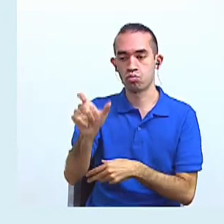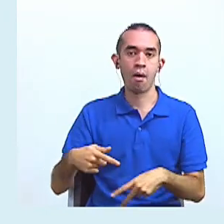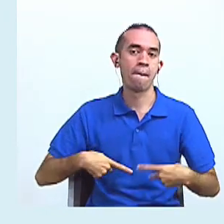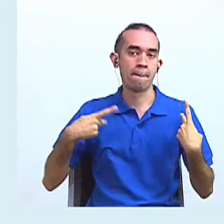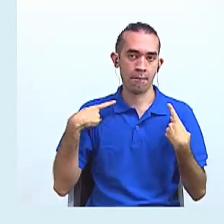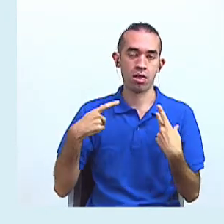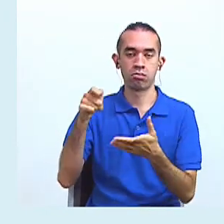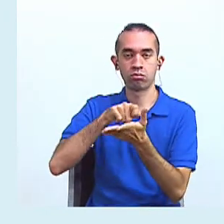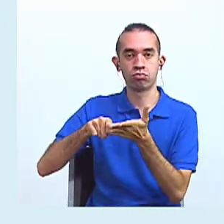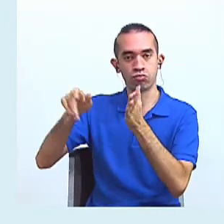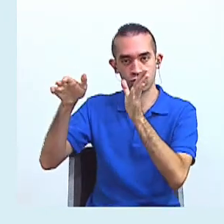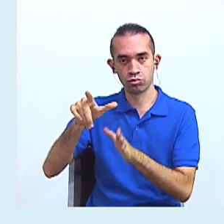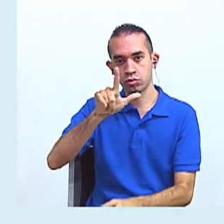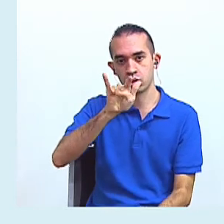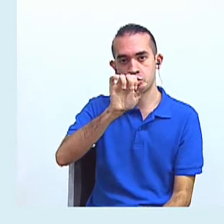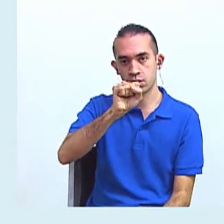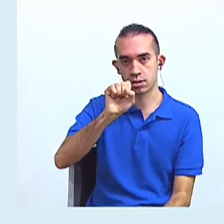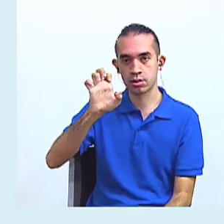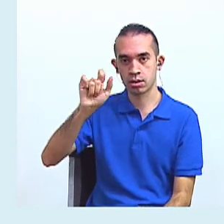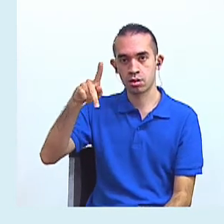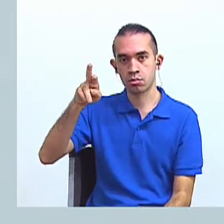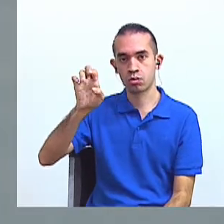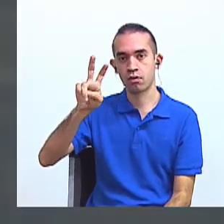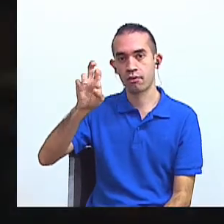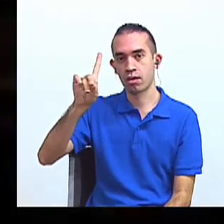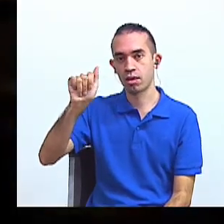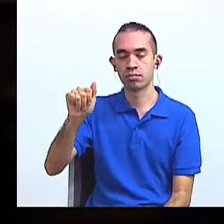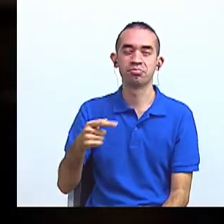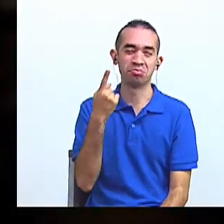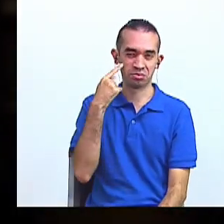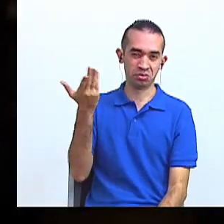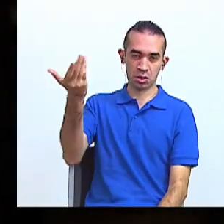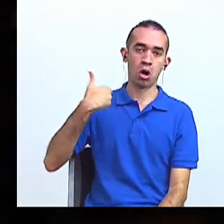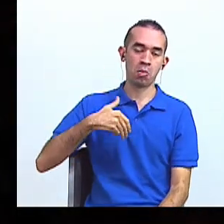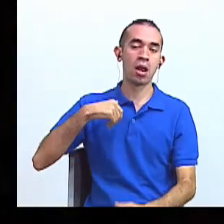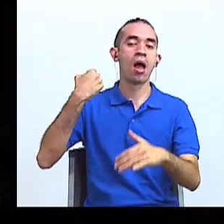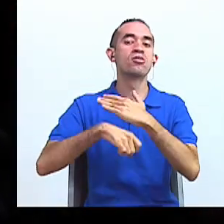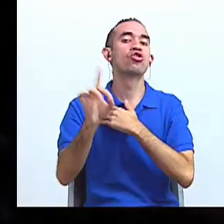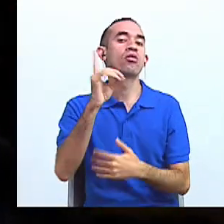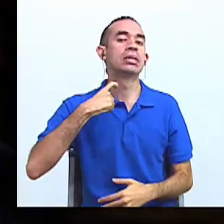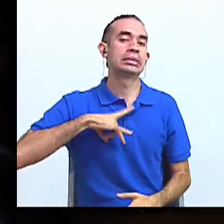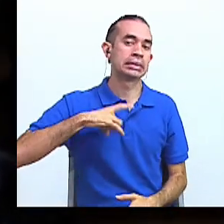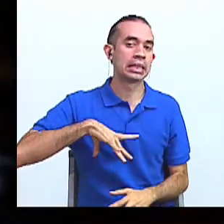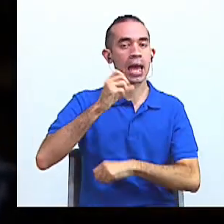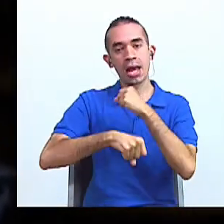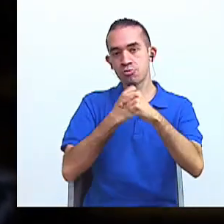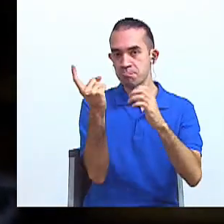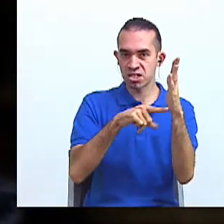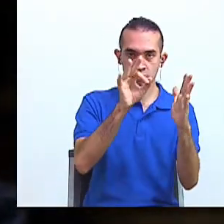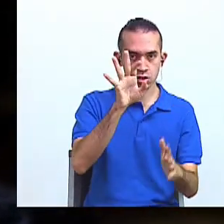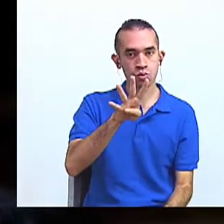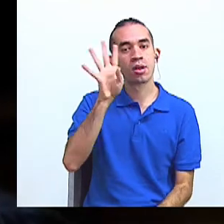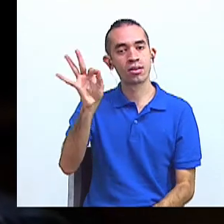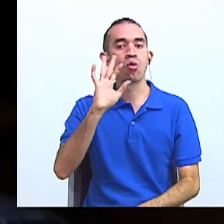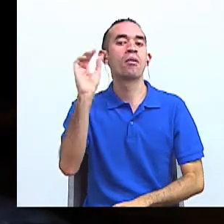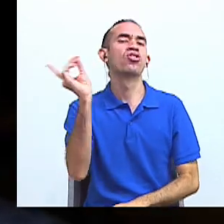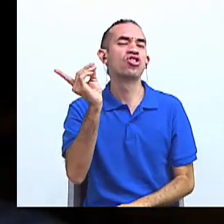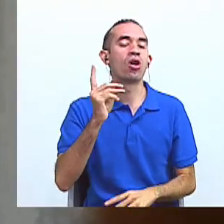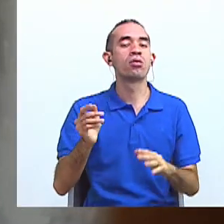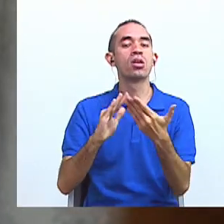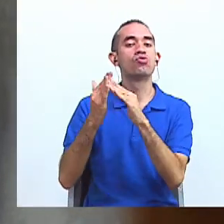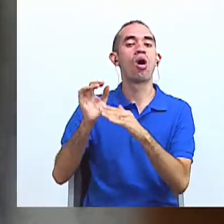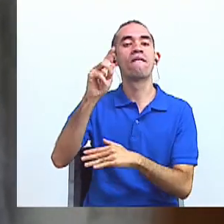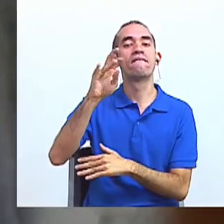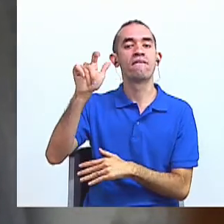de nuestro escritor Luis Sepúlveda. Luis Sepúlveda nació en Chile en el año 1949 en la ciudad de Ovalle.